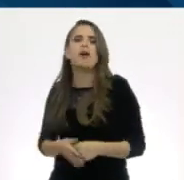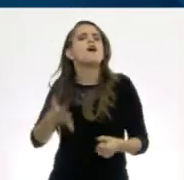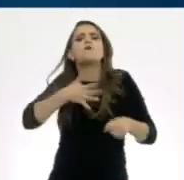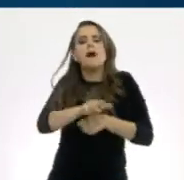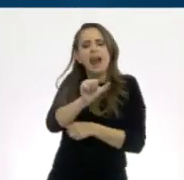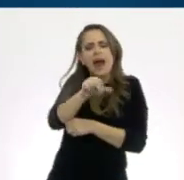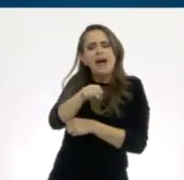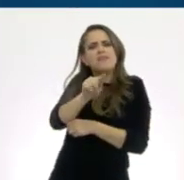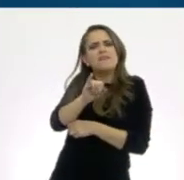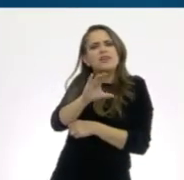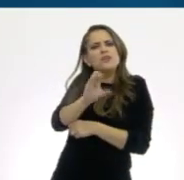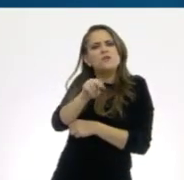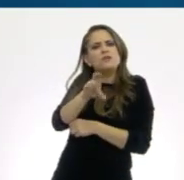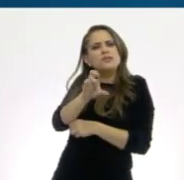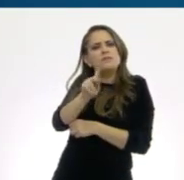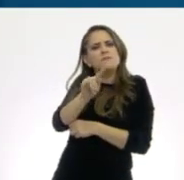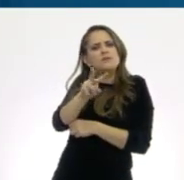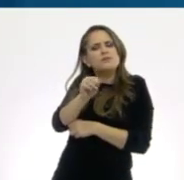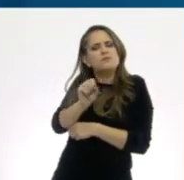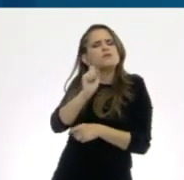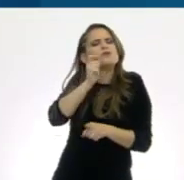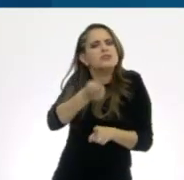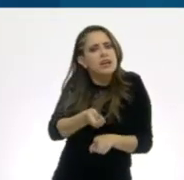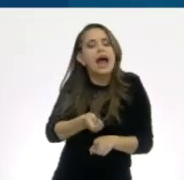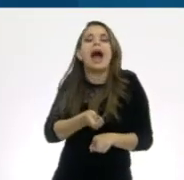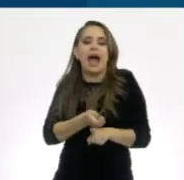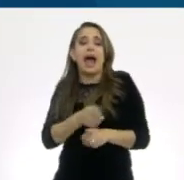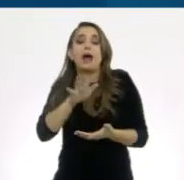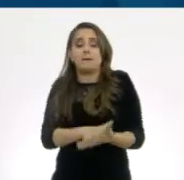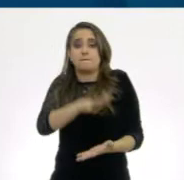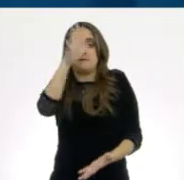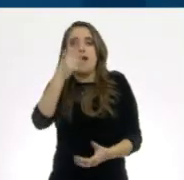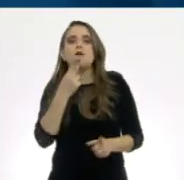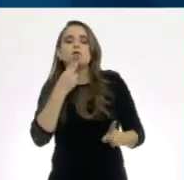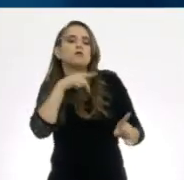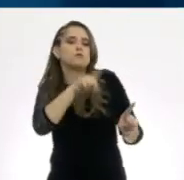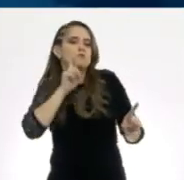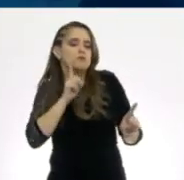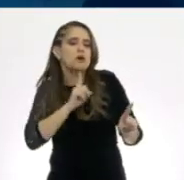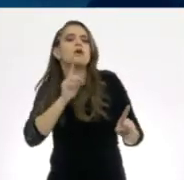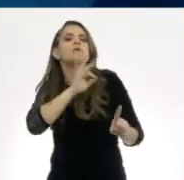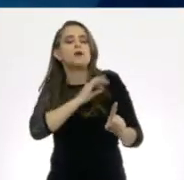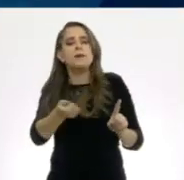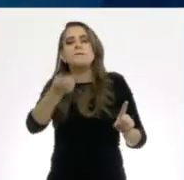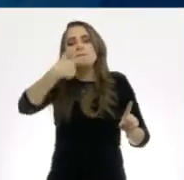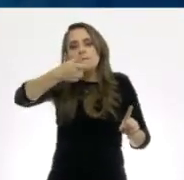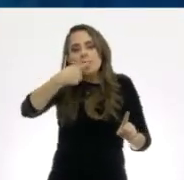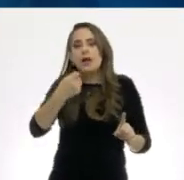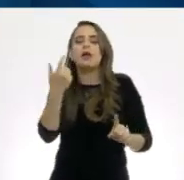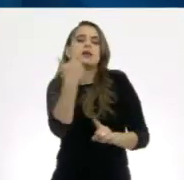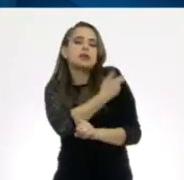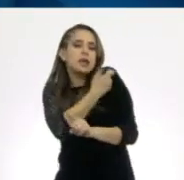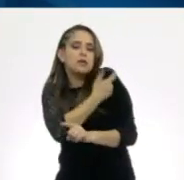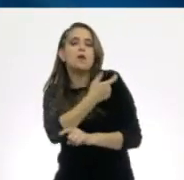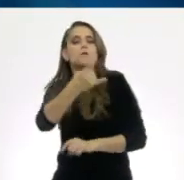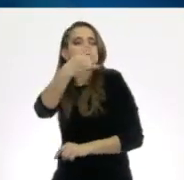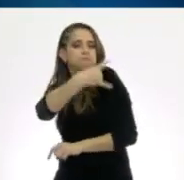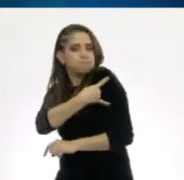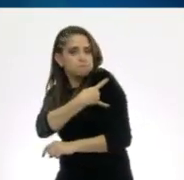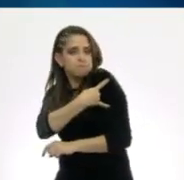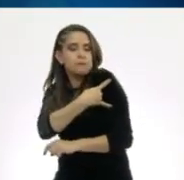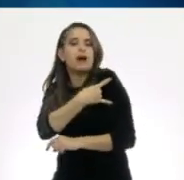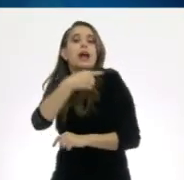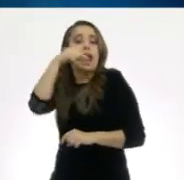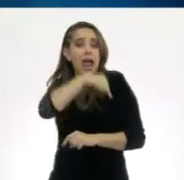La mayoría de ellos están diseñados para su uso en mujeres. Hay hormonales, como píldoras, inyecciones o parches, que